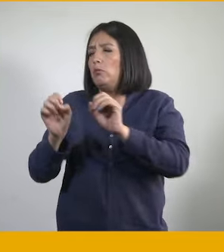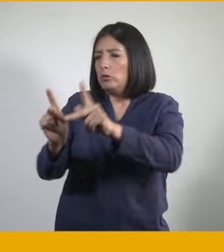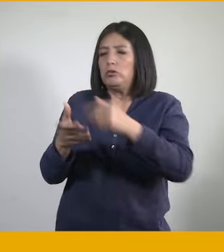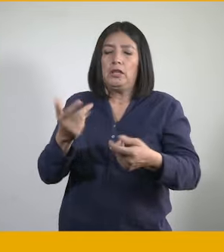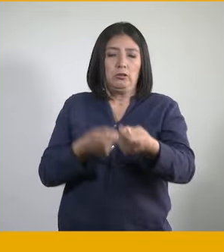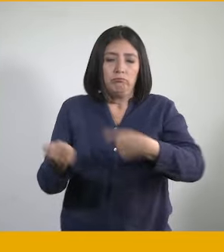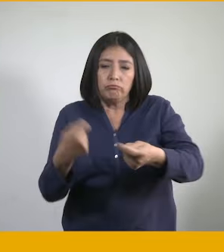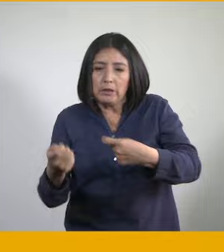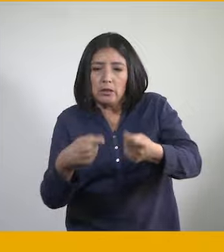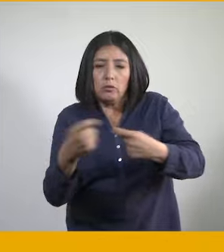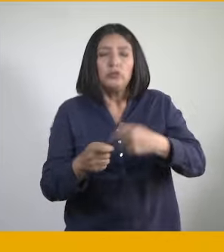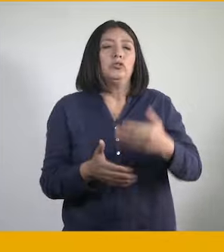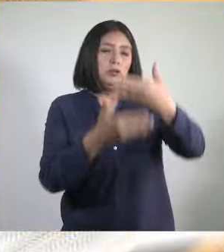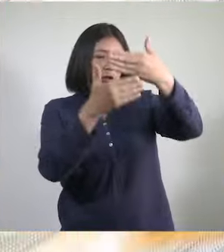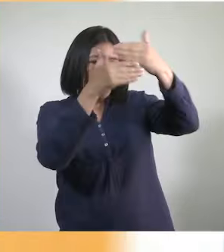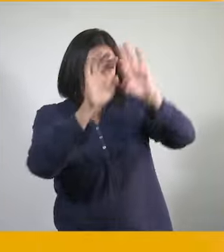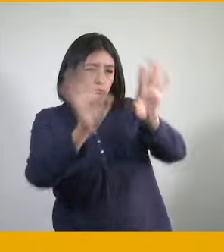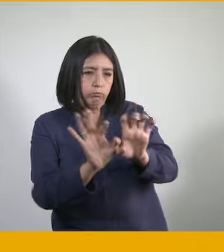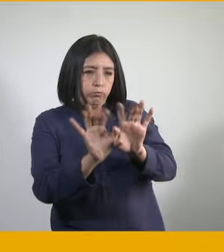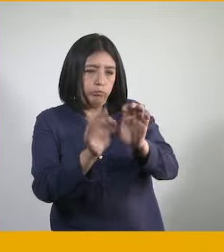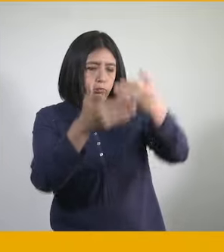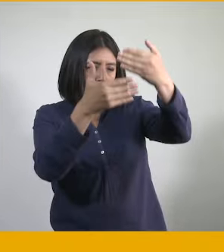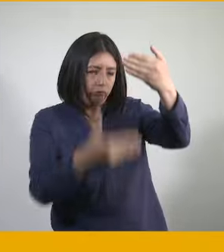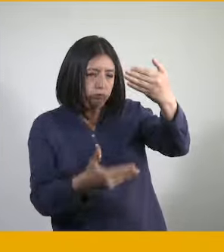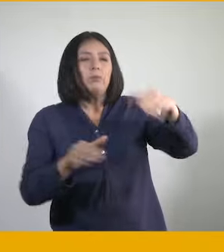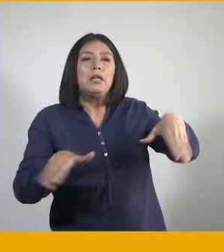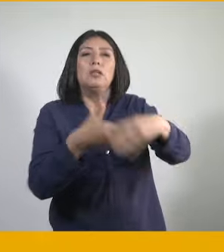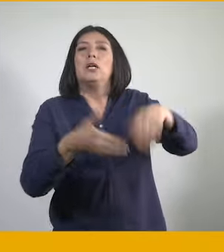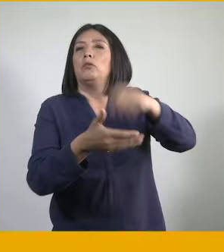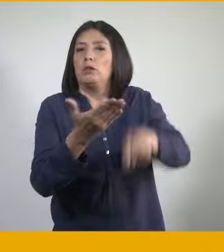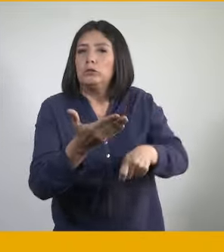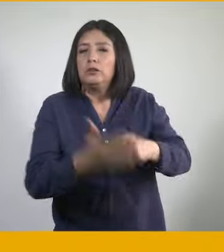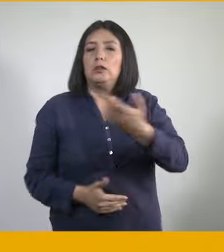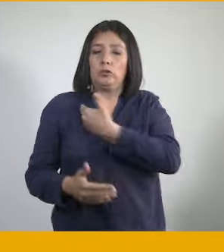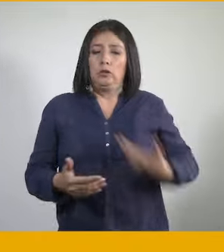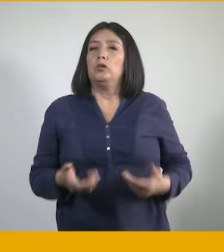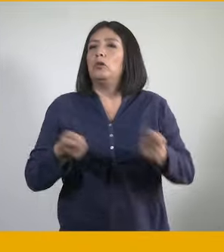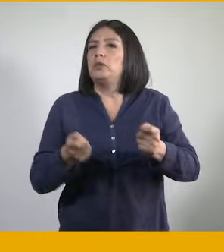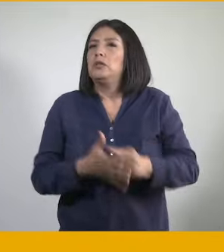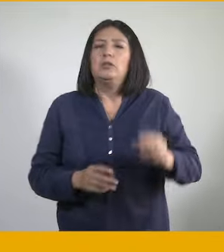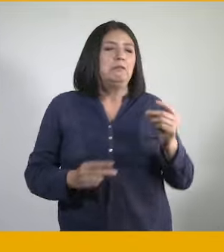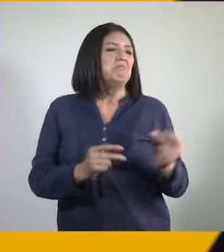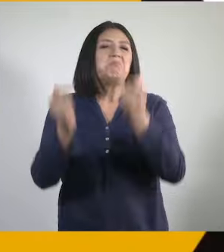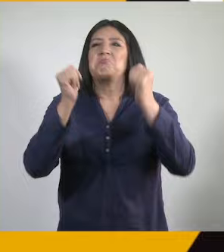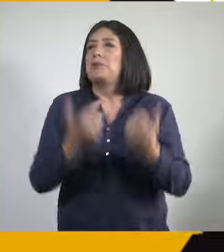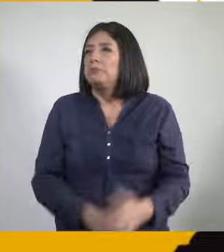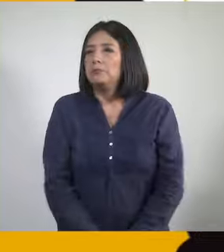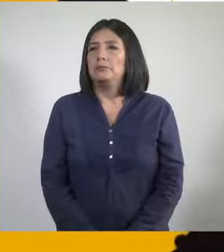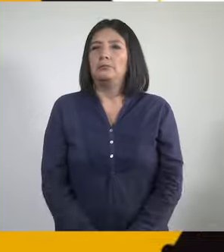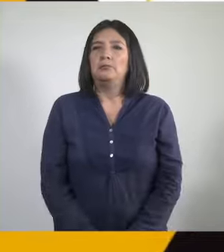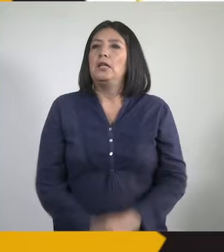oportunidades de negocio y los catálogos electrónicos de convenio marco para contratar con el Estado en un clic.